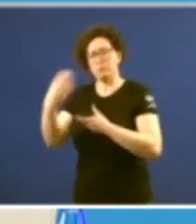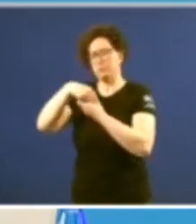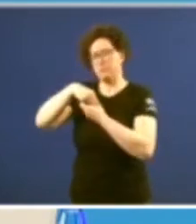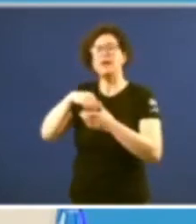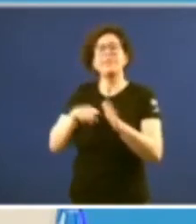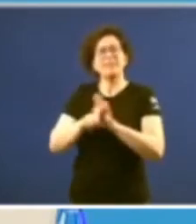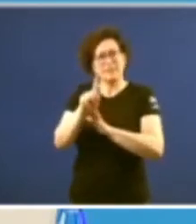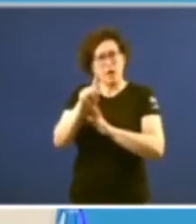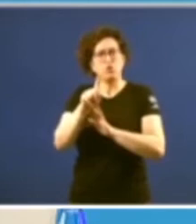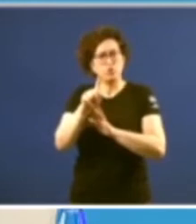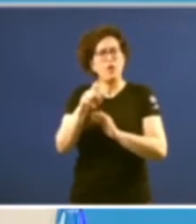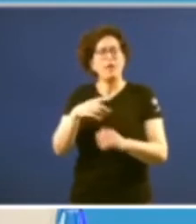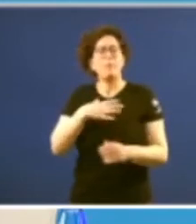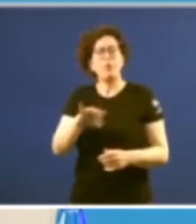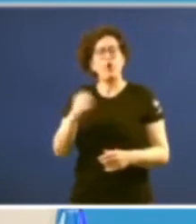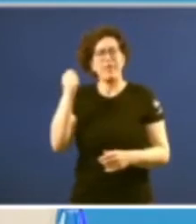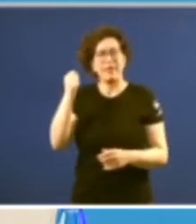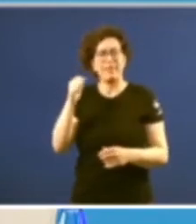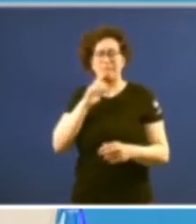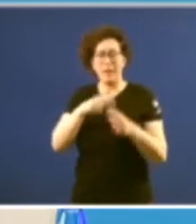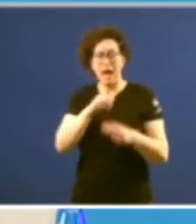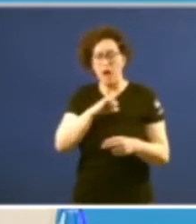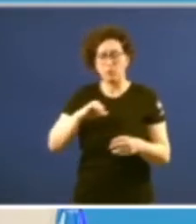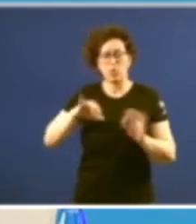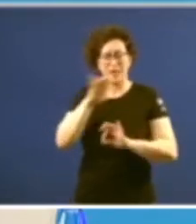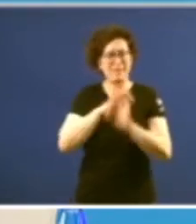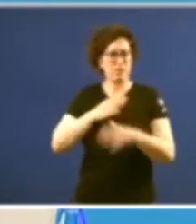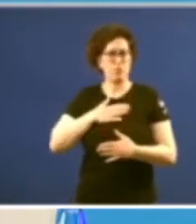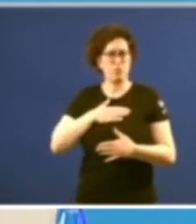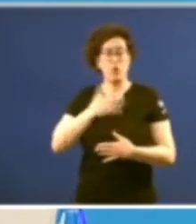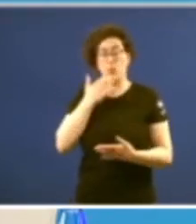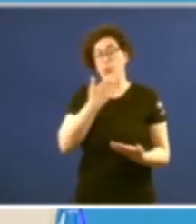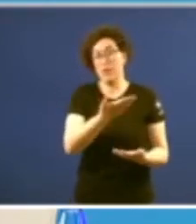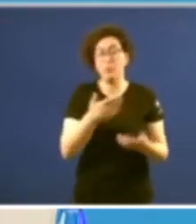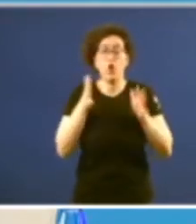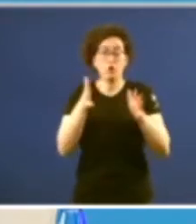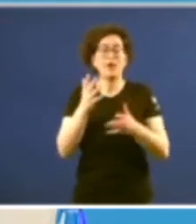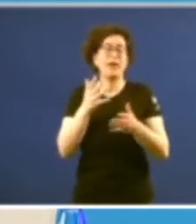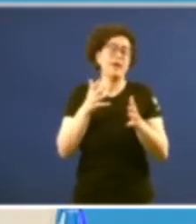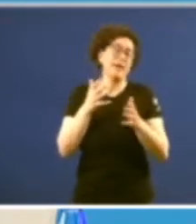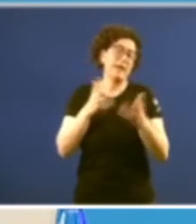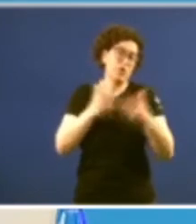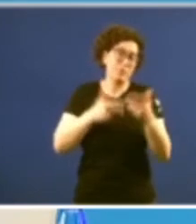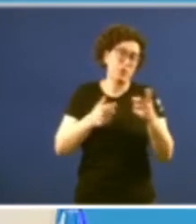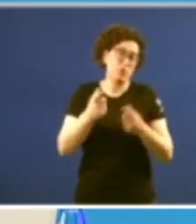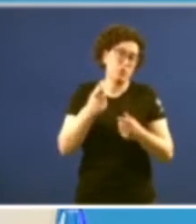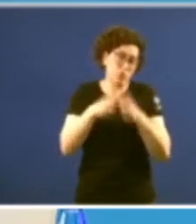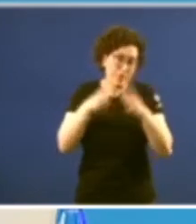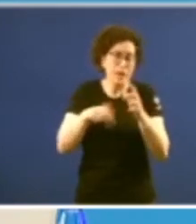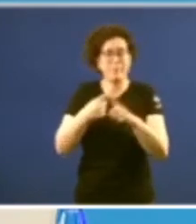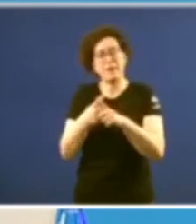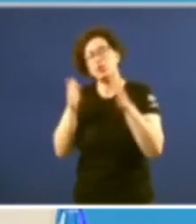desarrollo de esa potestad de autoorganización de la comunidad autónoma por ejemplo el consello económico y social y el consello consultivo